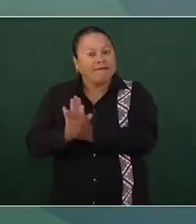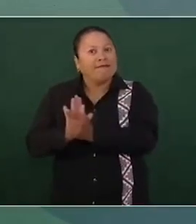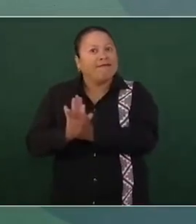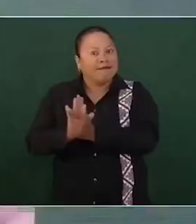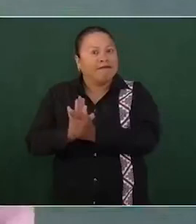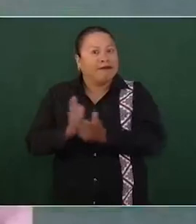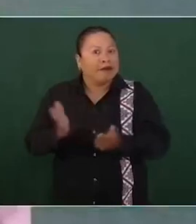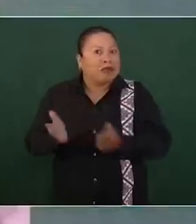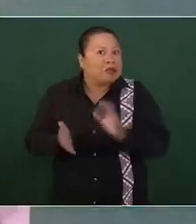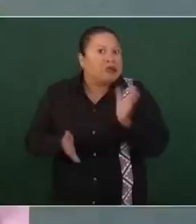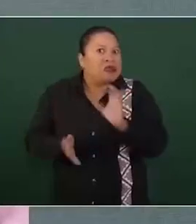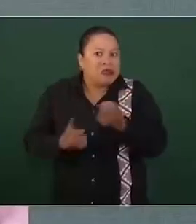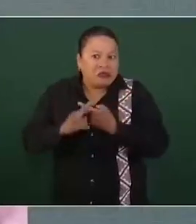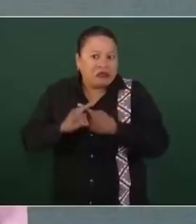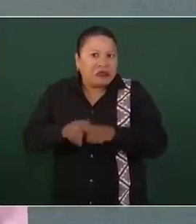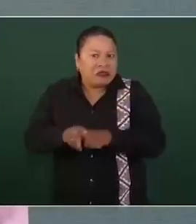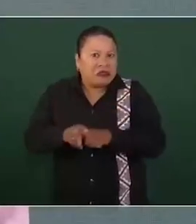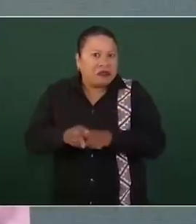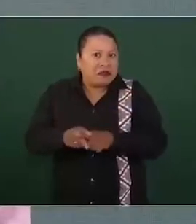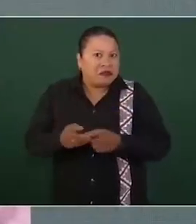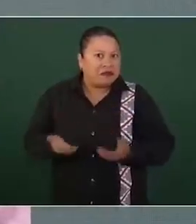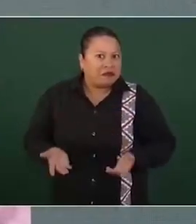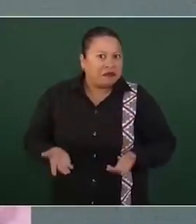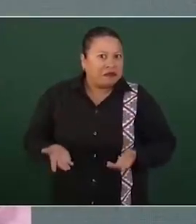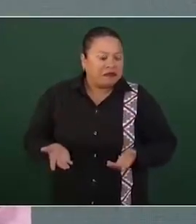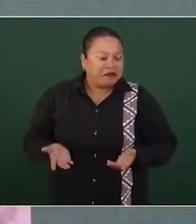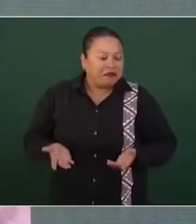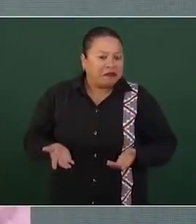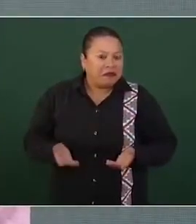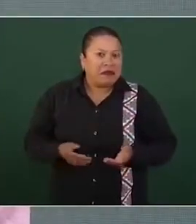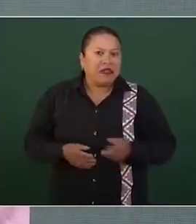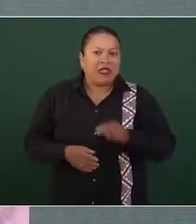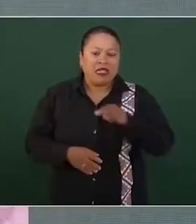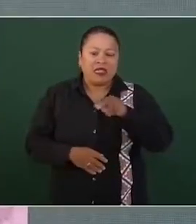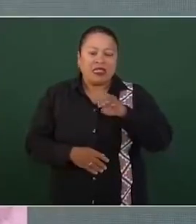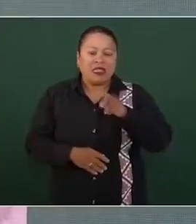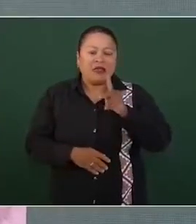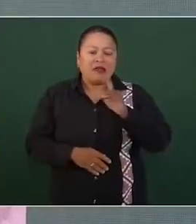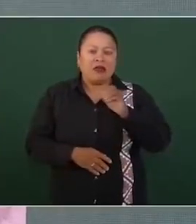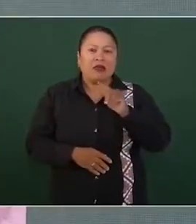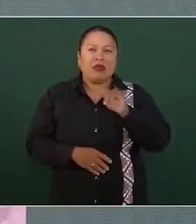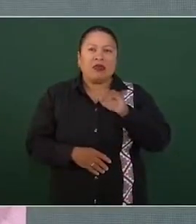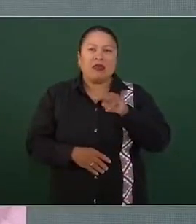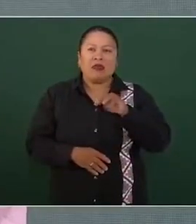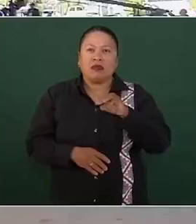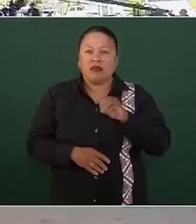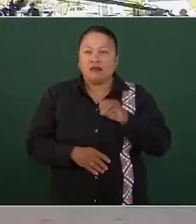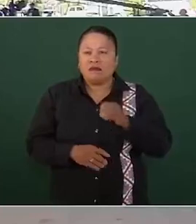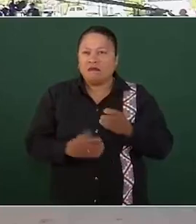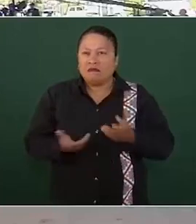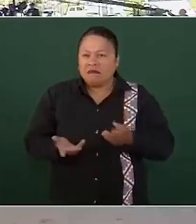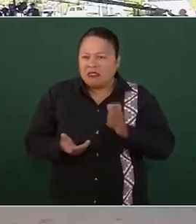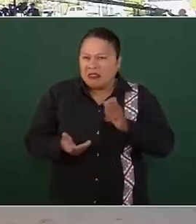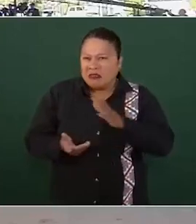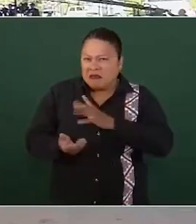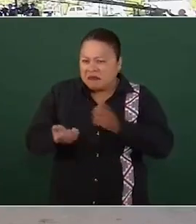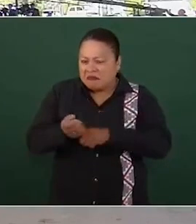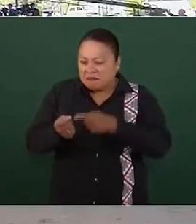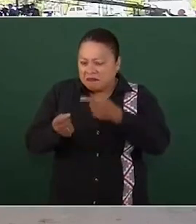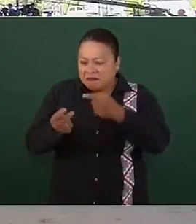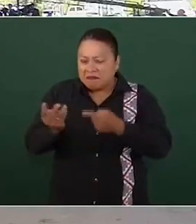cuándo se da el caso de nepotismo, en qué condiciones.